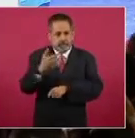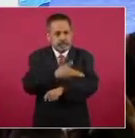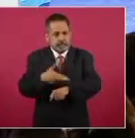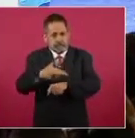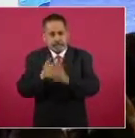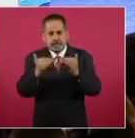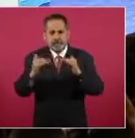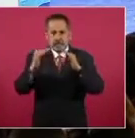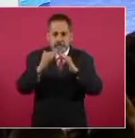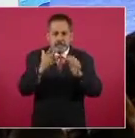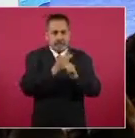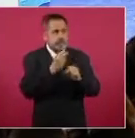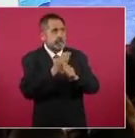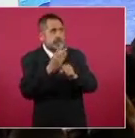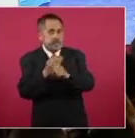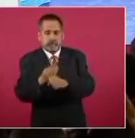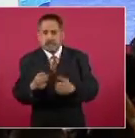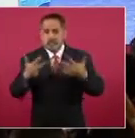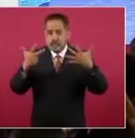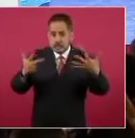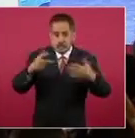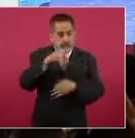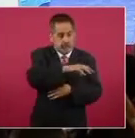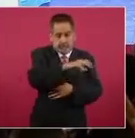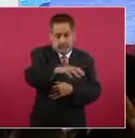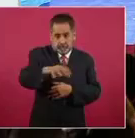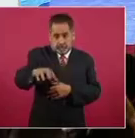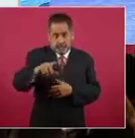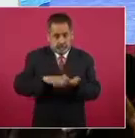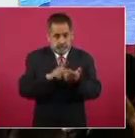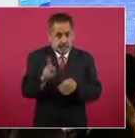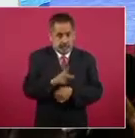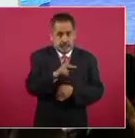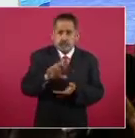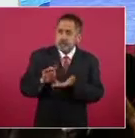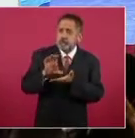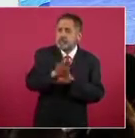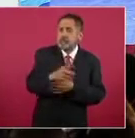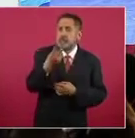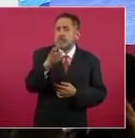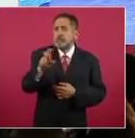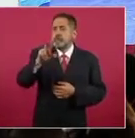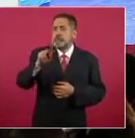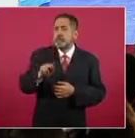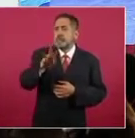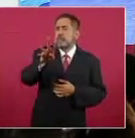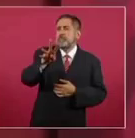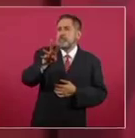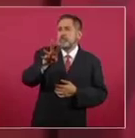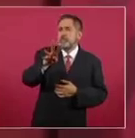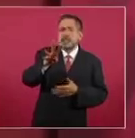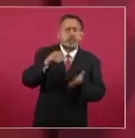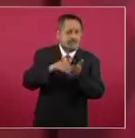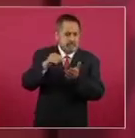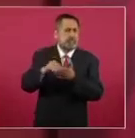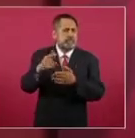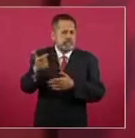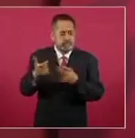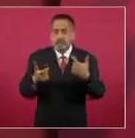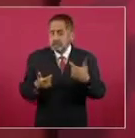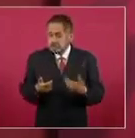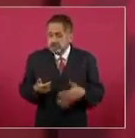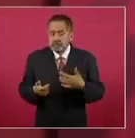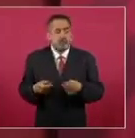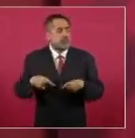vivienda que se han hecho en los ocho pueblos con una inversión de 284 millones de pesos.